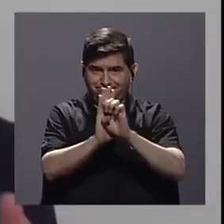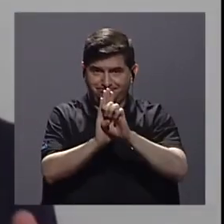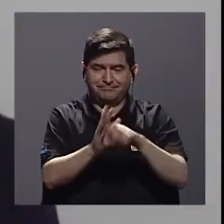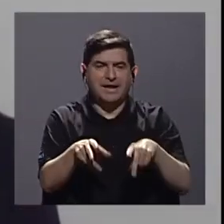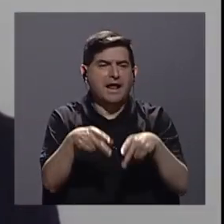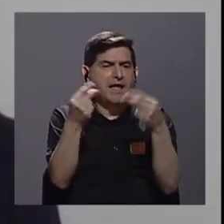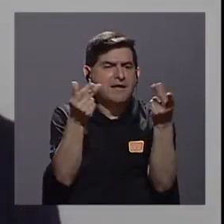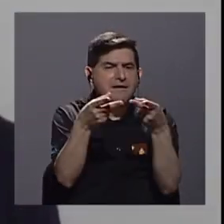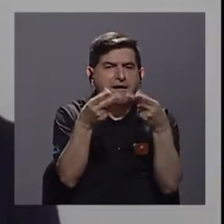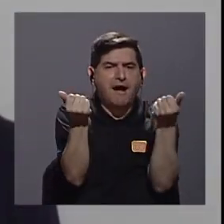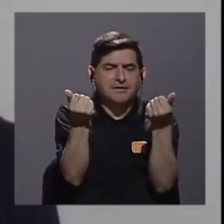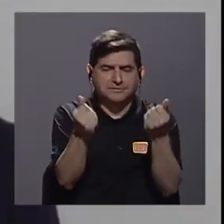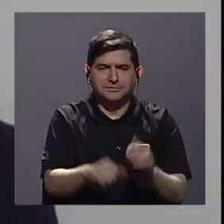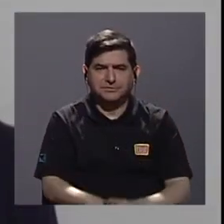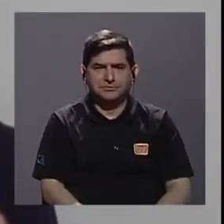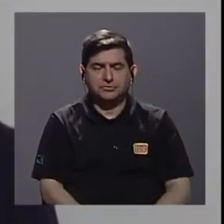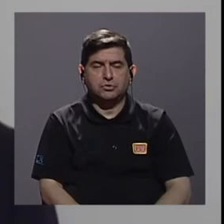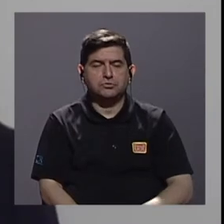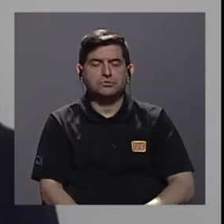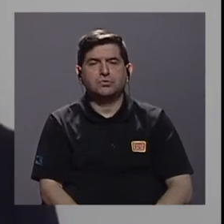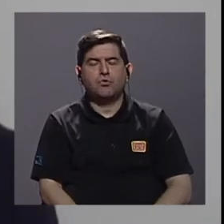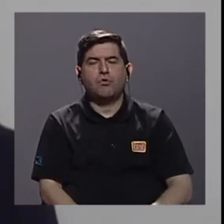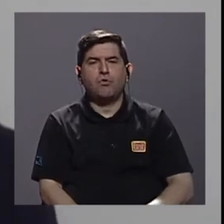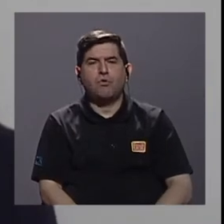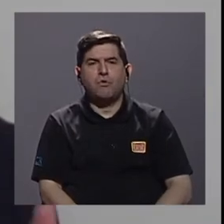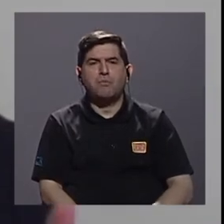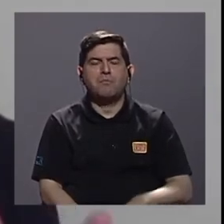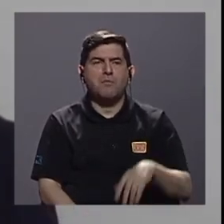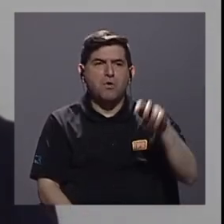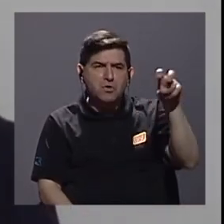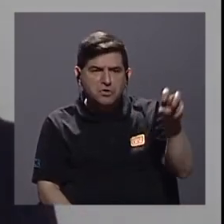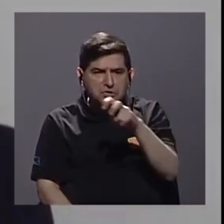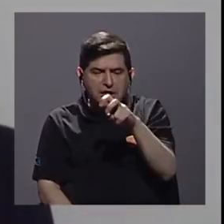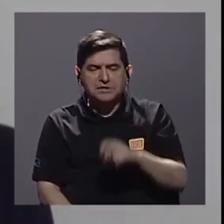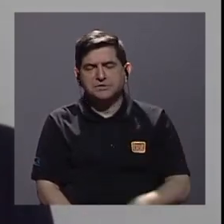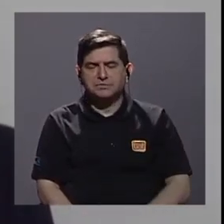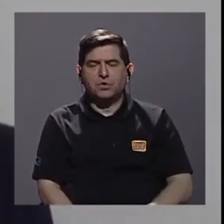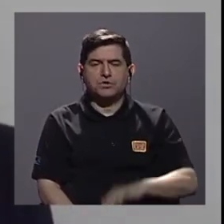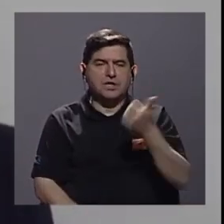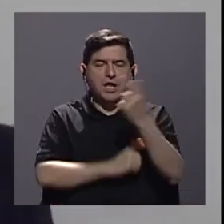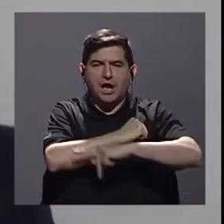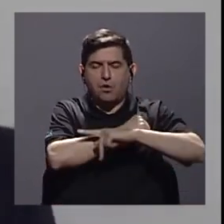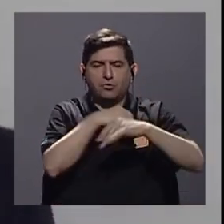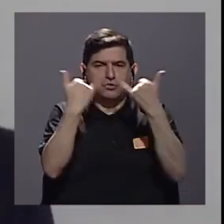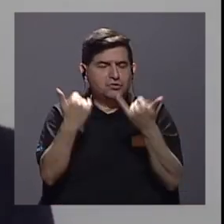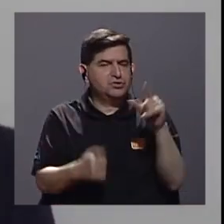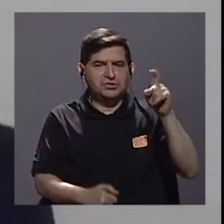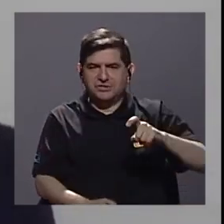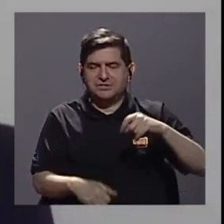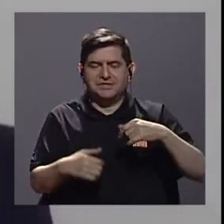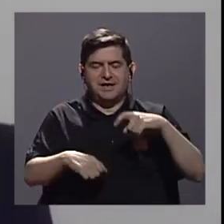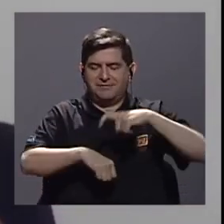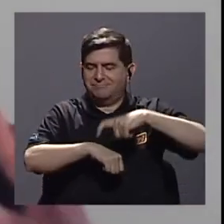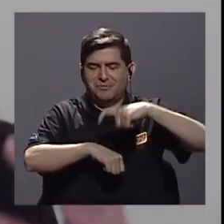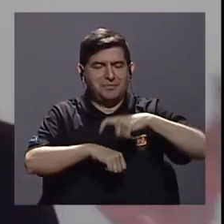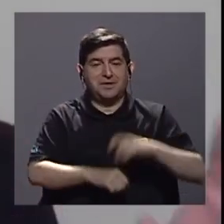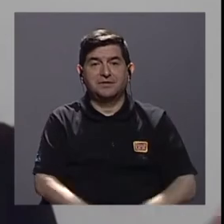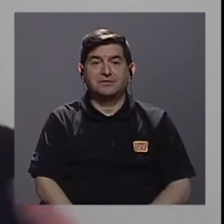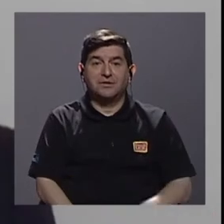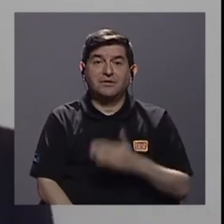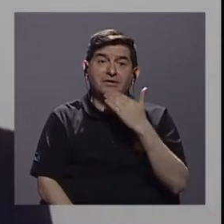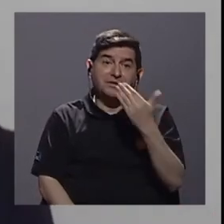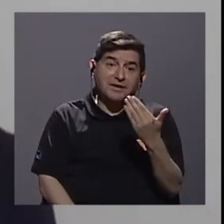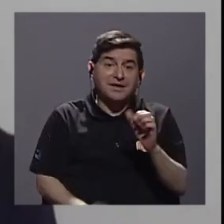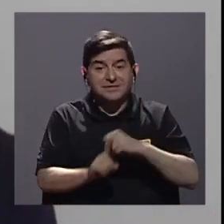gastos como viáticos o transporte en el exterior sean cosas que ya no se estén requiriendo en este momento, ¿verdad? Gracias a